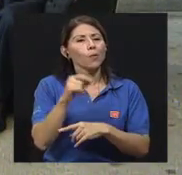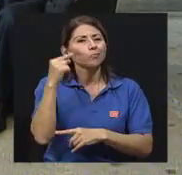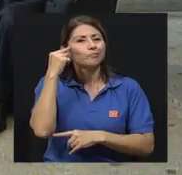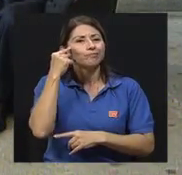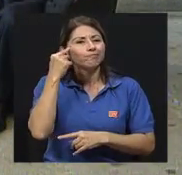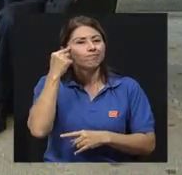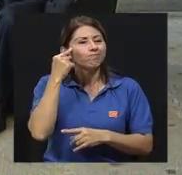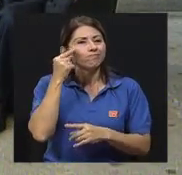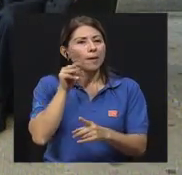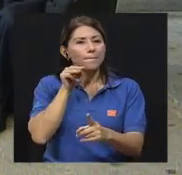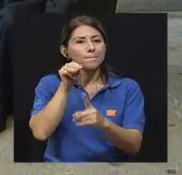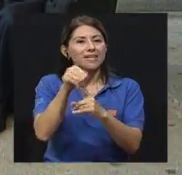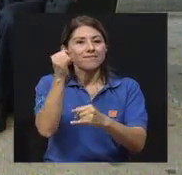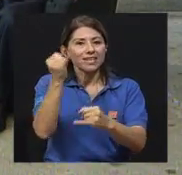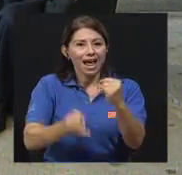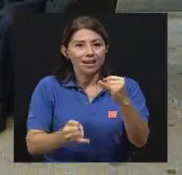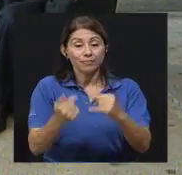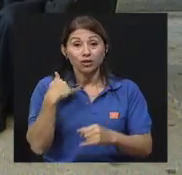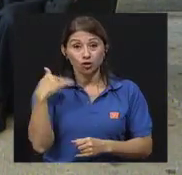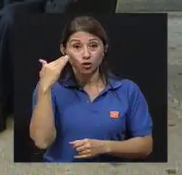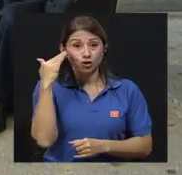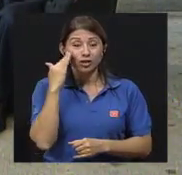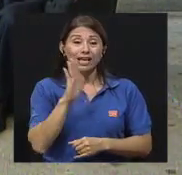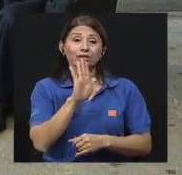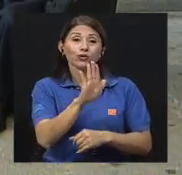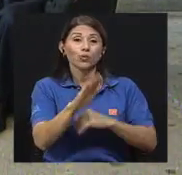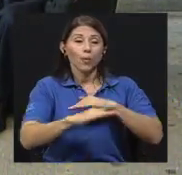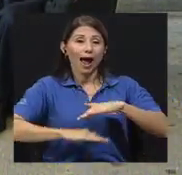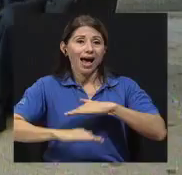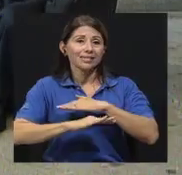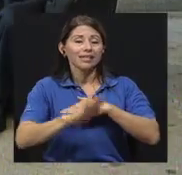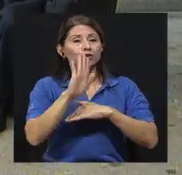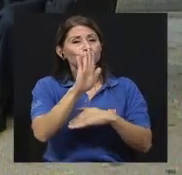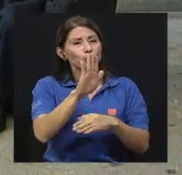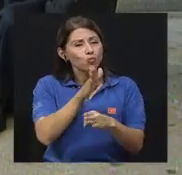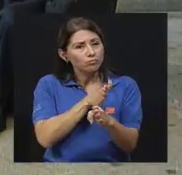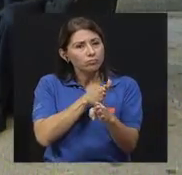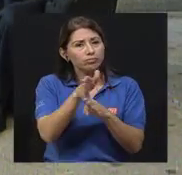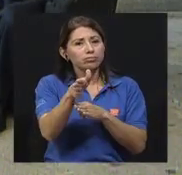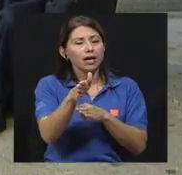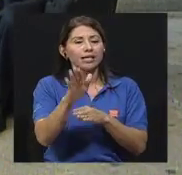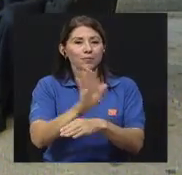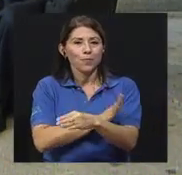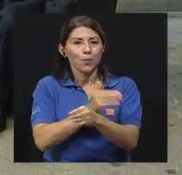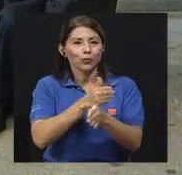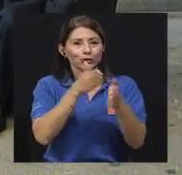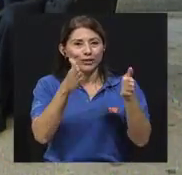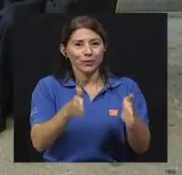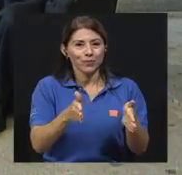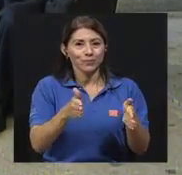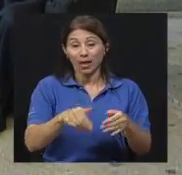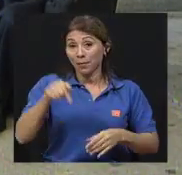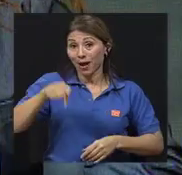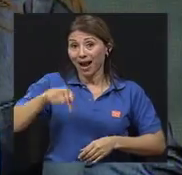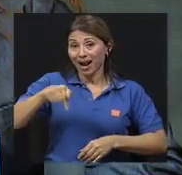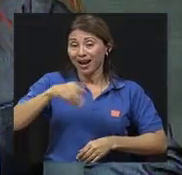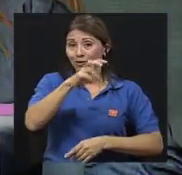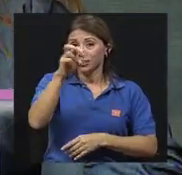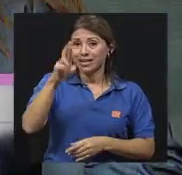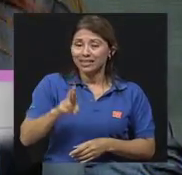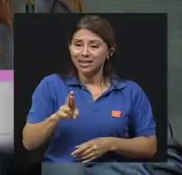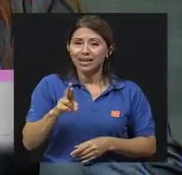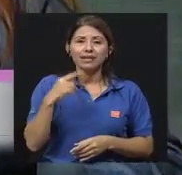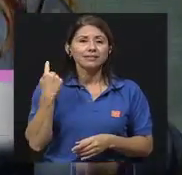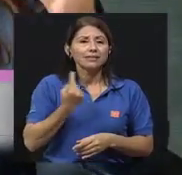una reflexión final, ¿verdad? Yo sé que su base, su formación es músico, ¿verdad? Y, definitivamente, que aquí en nuestro país se nos ha